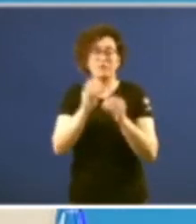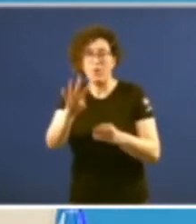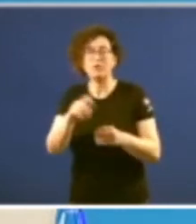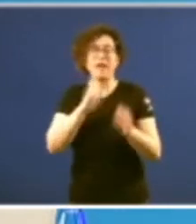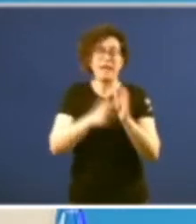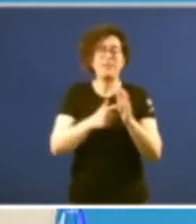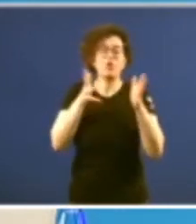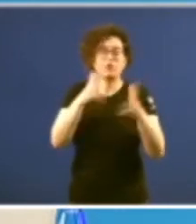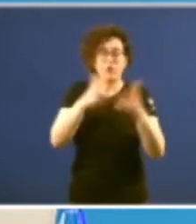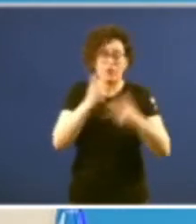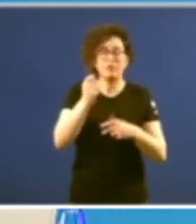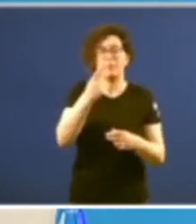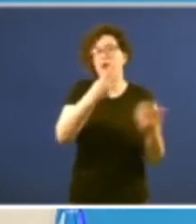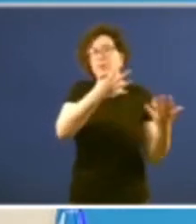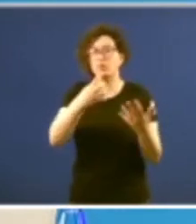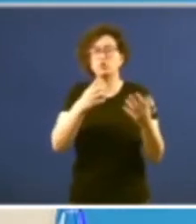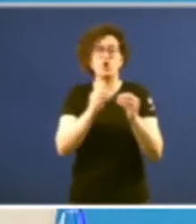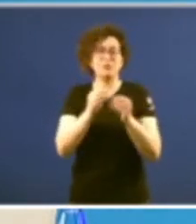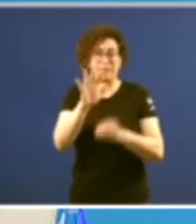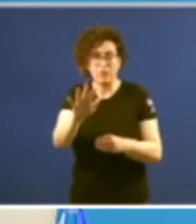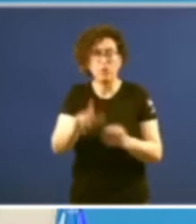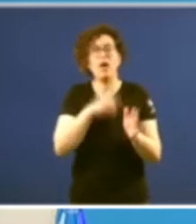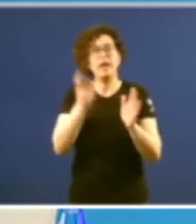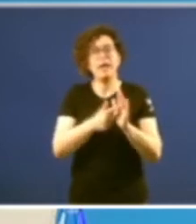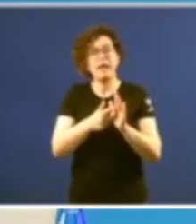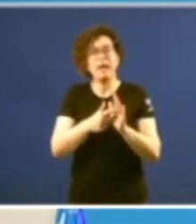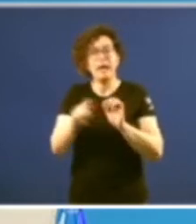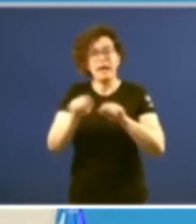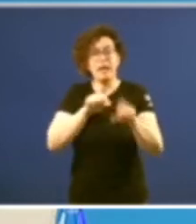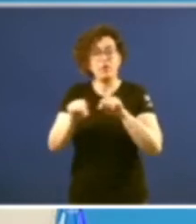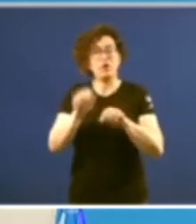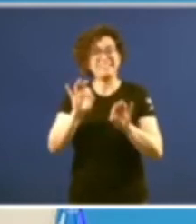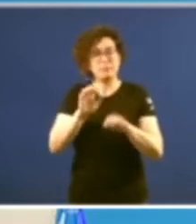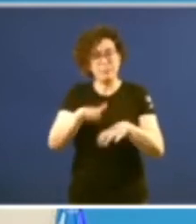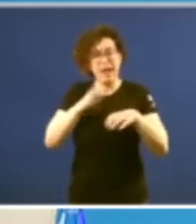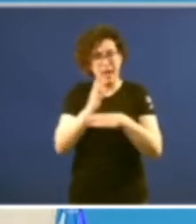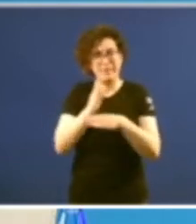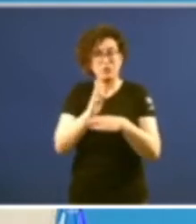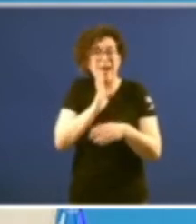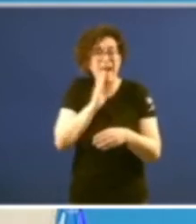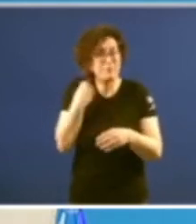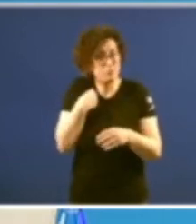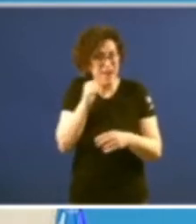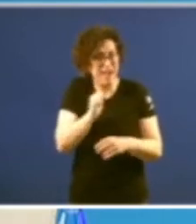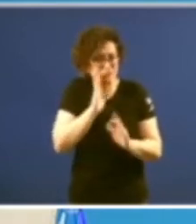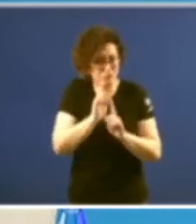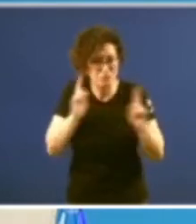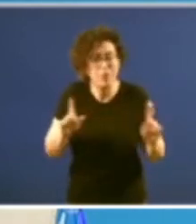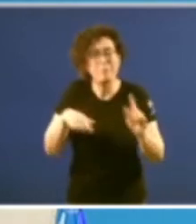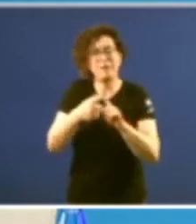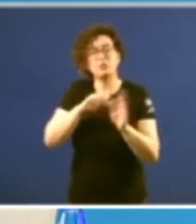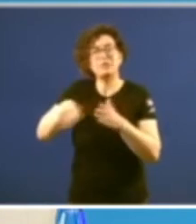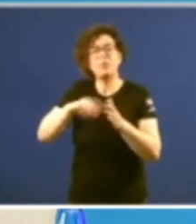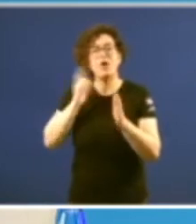1985 la ley de las elecciones al Parlamento de Galicia del mismo año e finalmente la ley de iniciativa